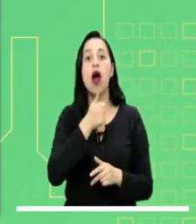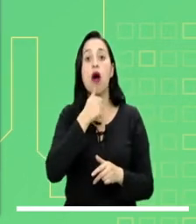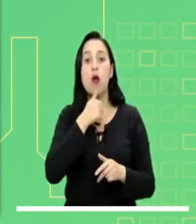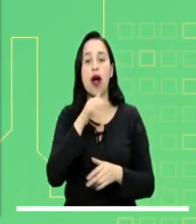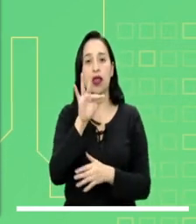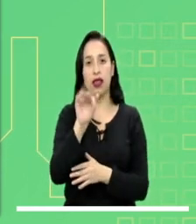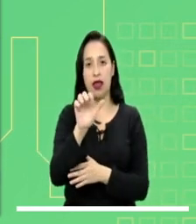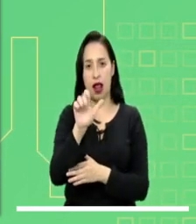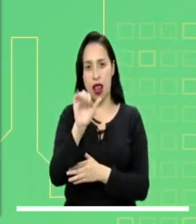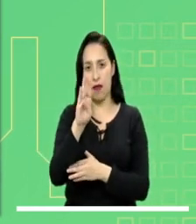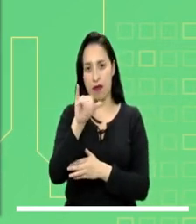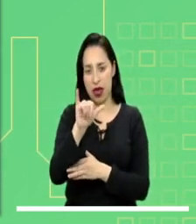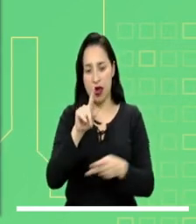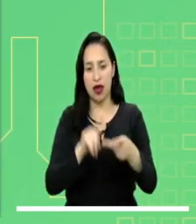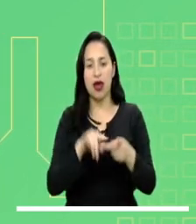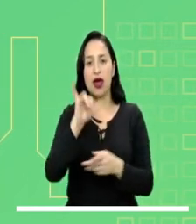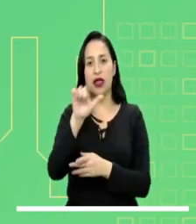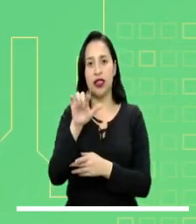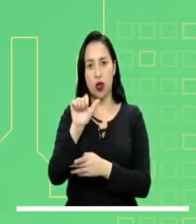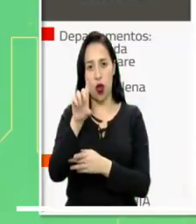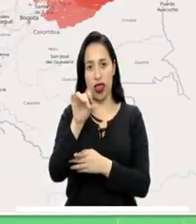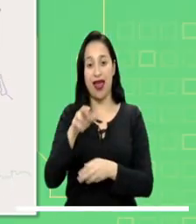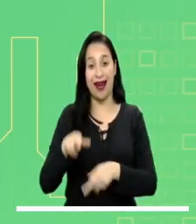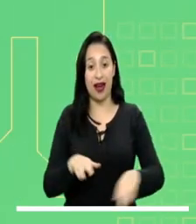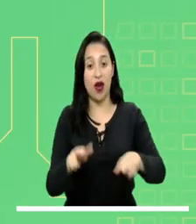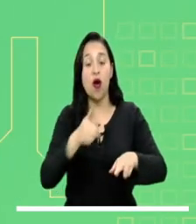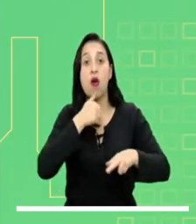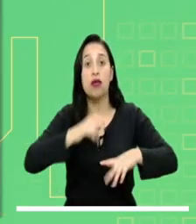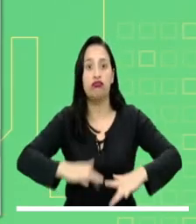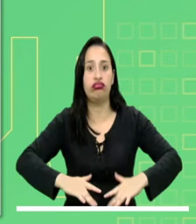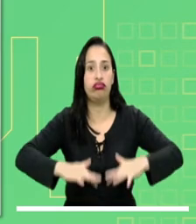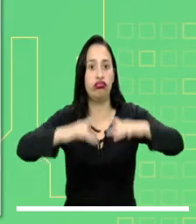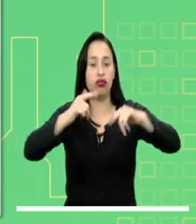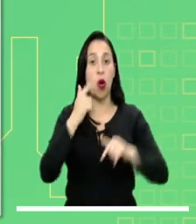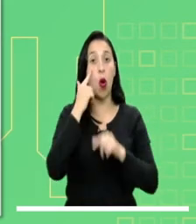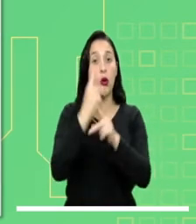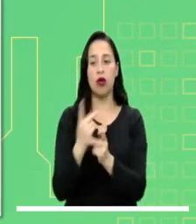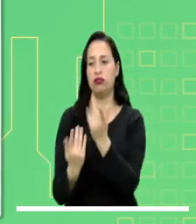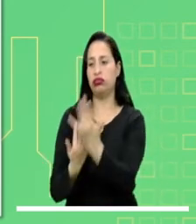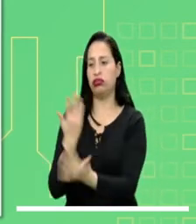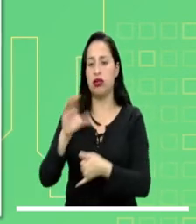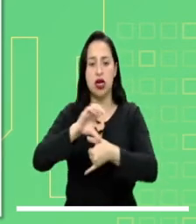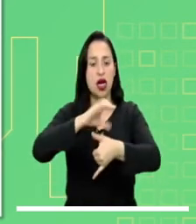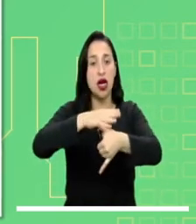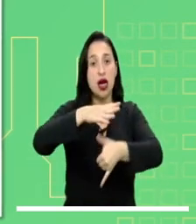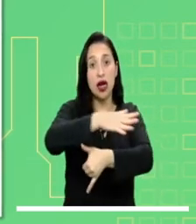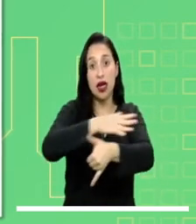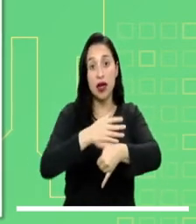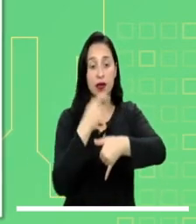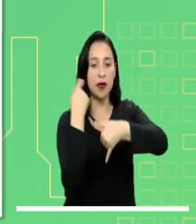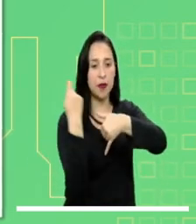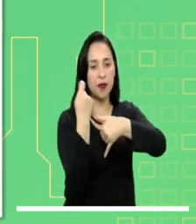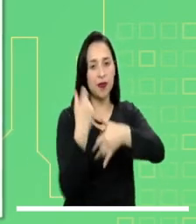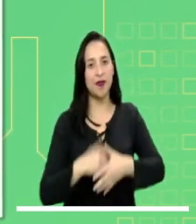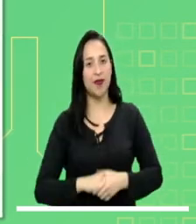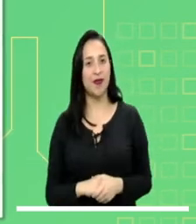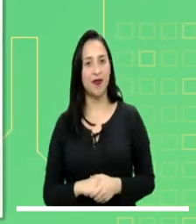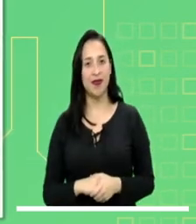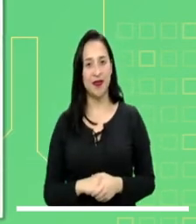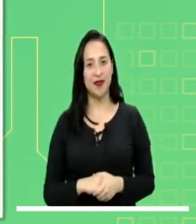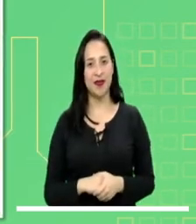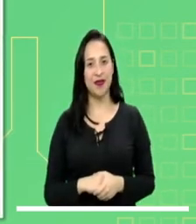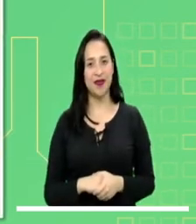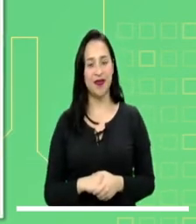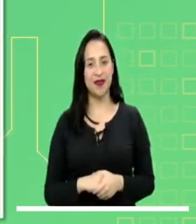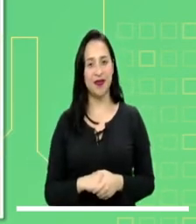Mucha atención a las crecientes en los ríos Telenbi e Iscuandé. Alerta por probabilidad de incendios en las regiones Caribe y